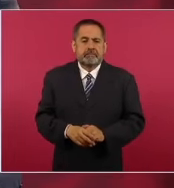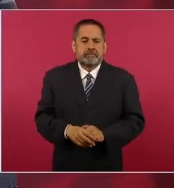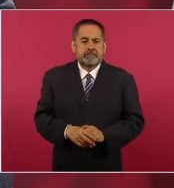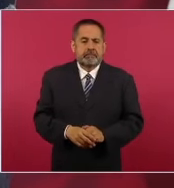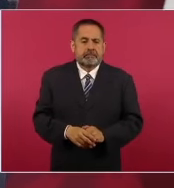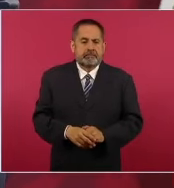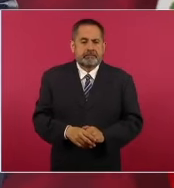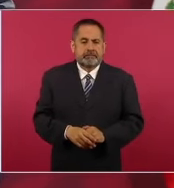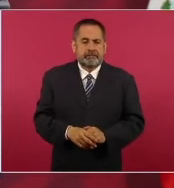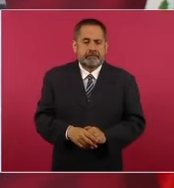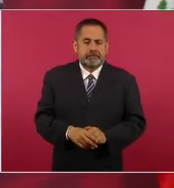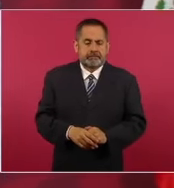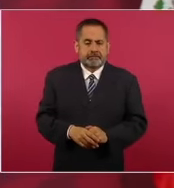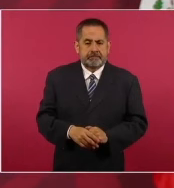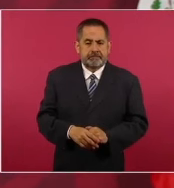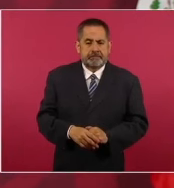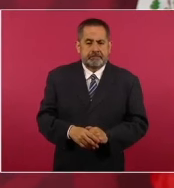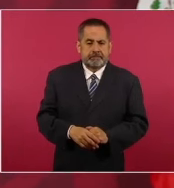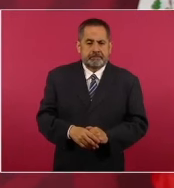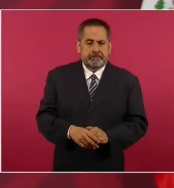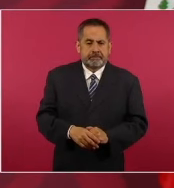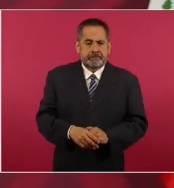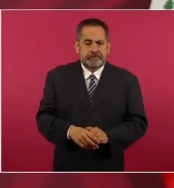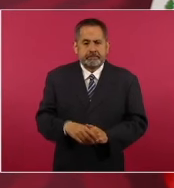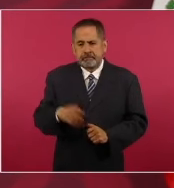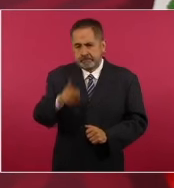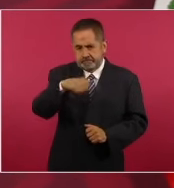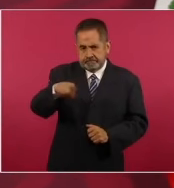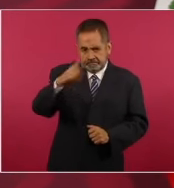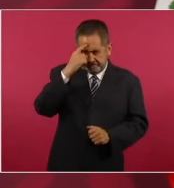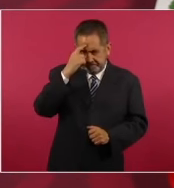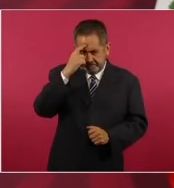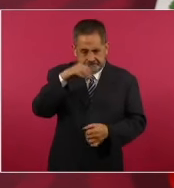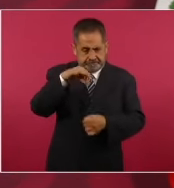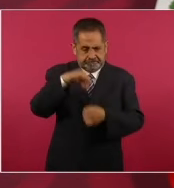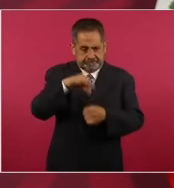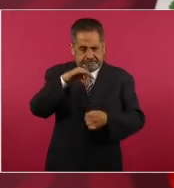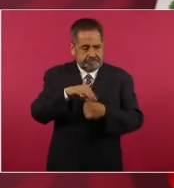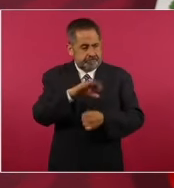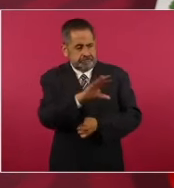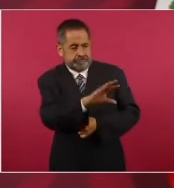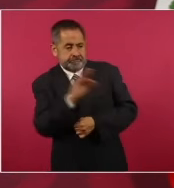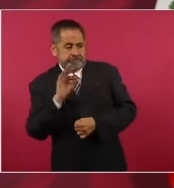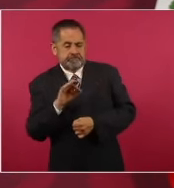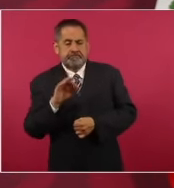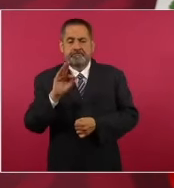para los que votaron por Calderón,